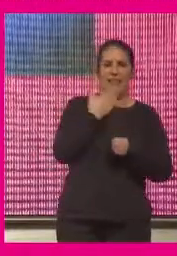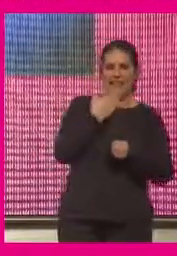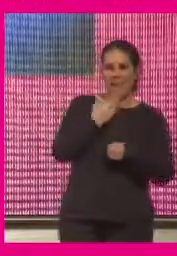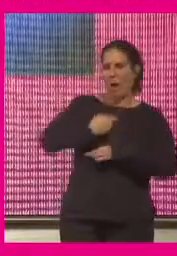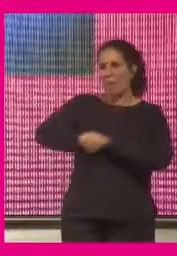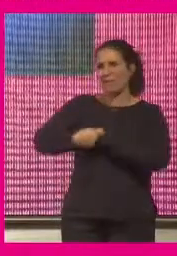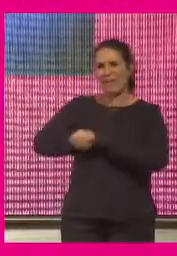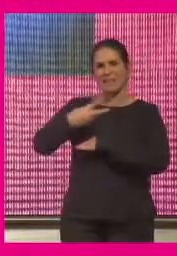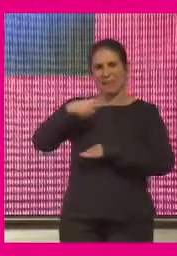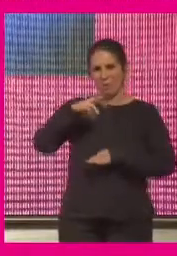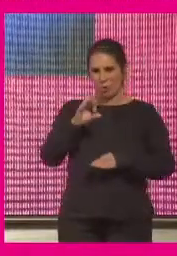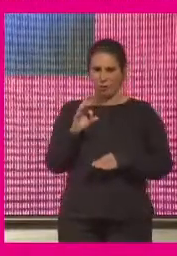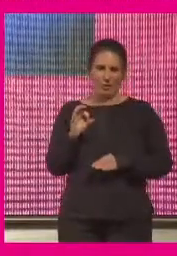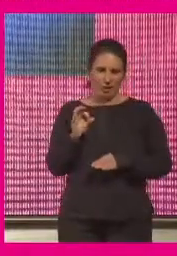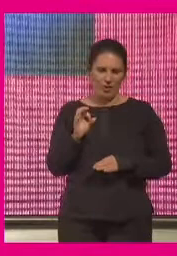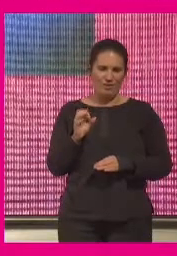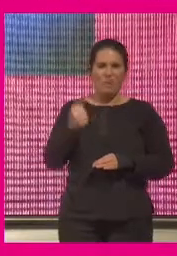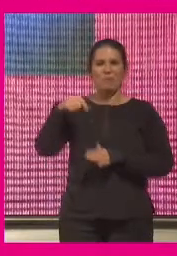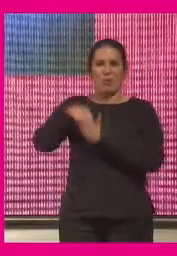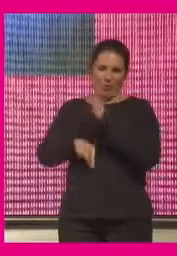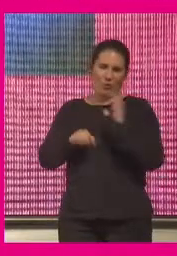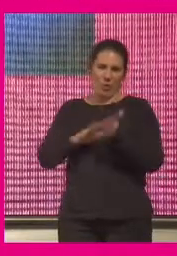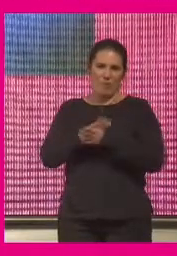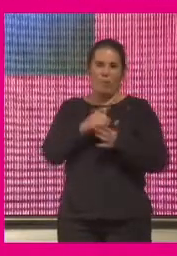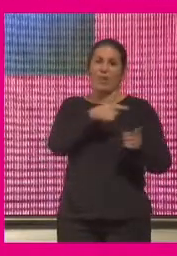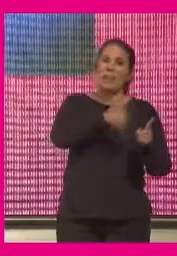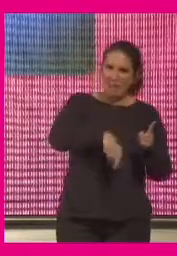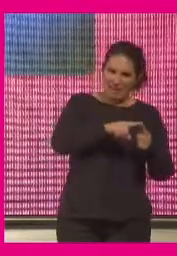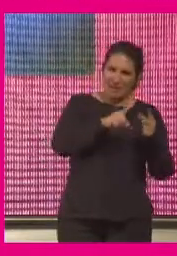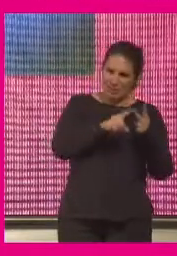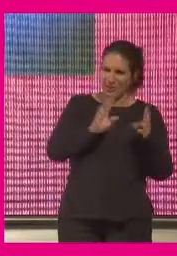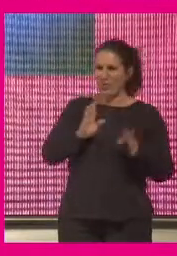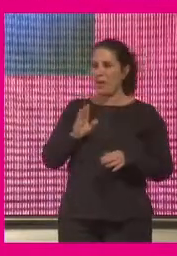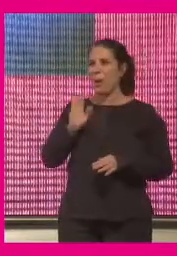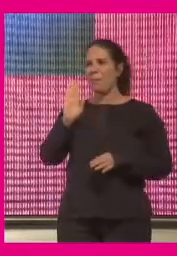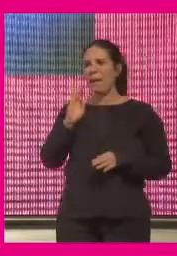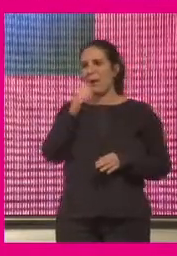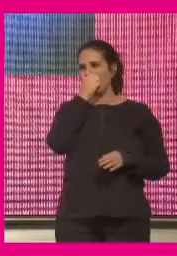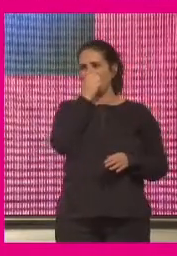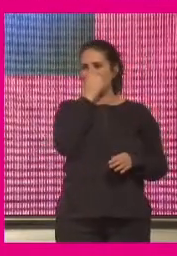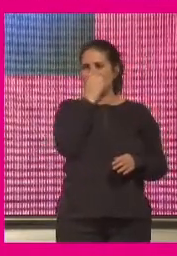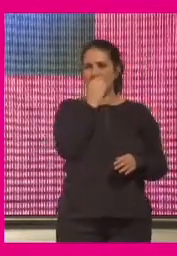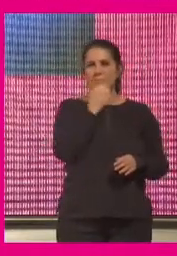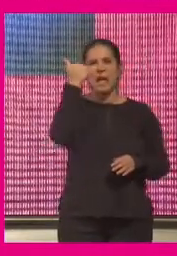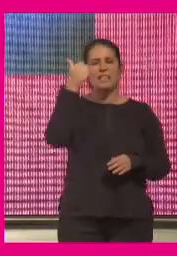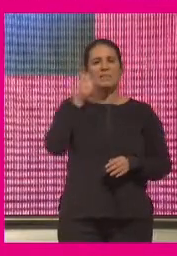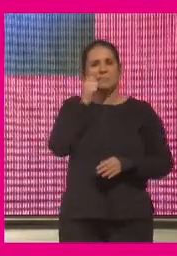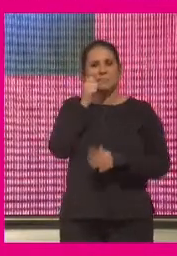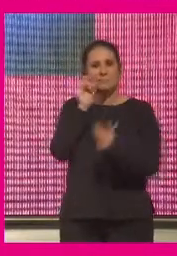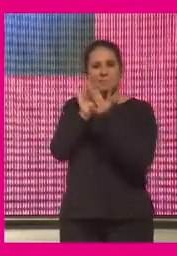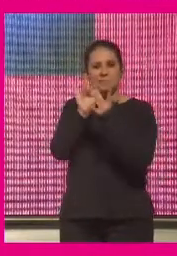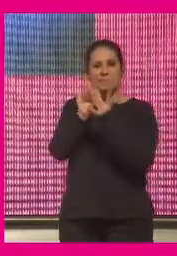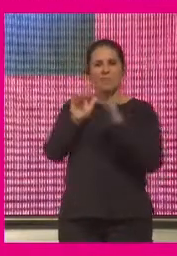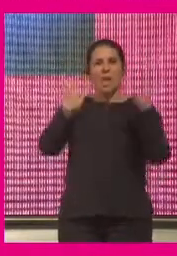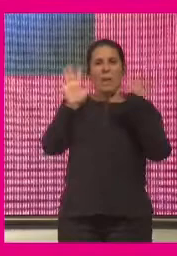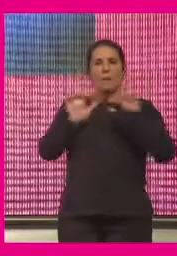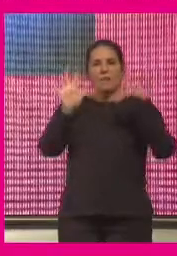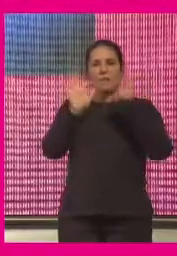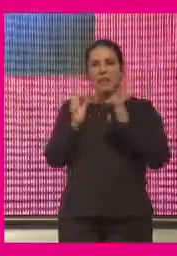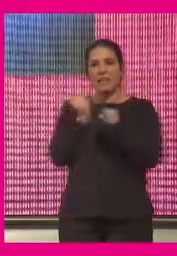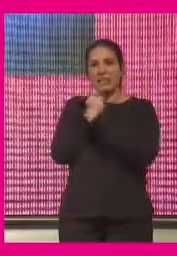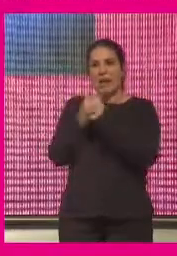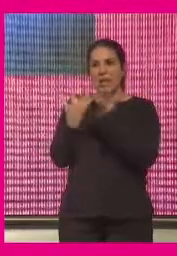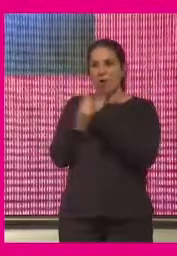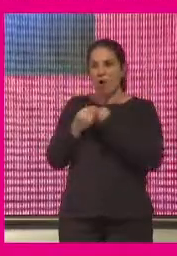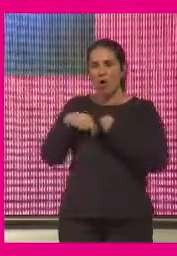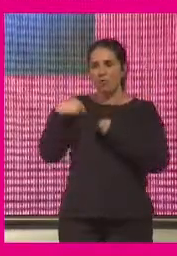partidas de Moos sino algo mucho más profundo que también efectivamente del contacto humano del aprendizaje a trabajar con